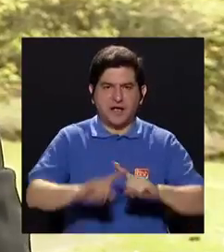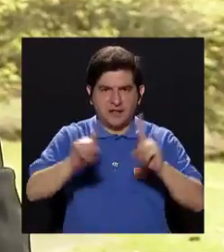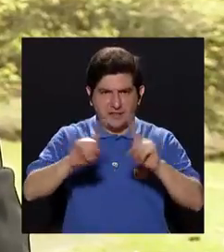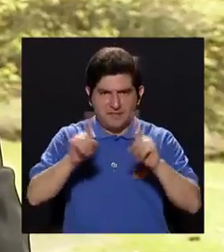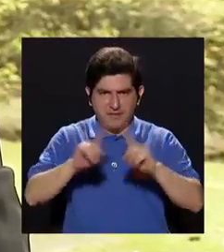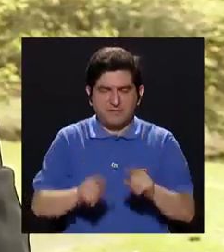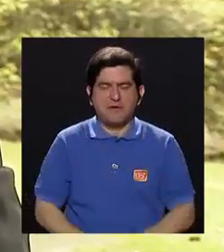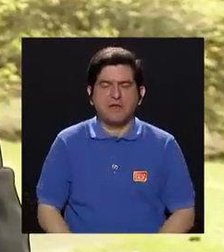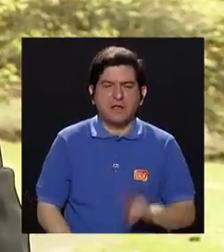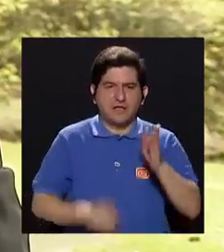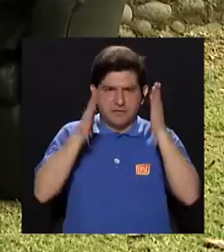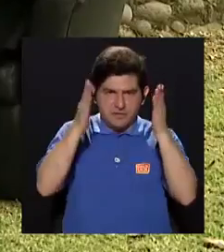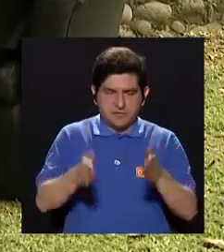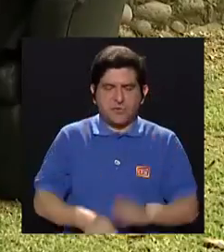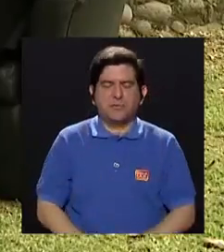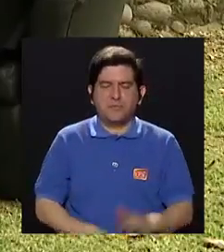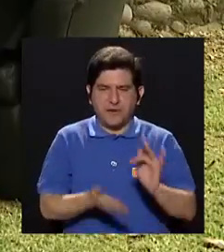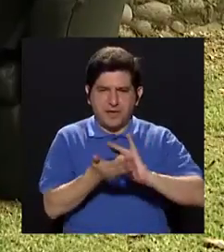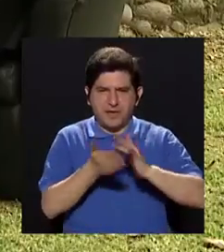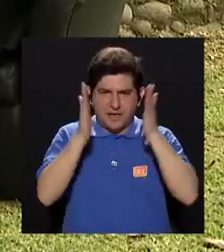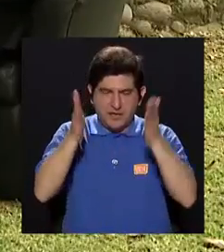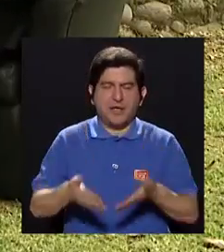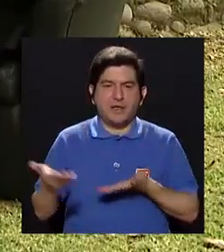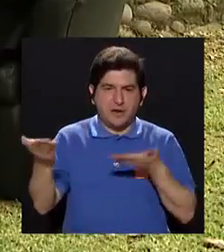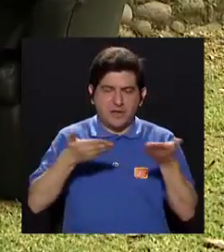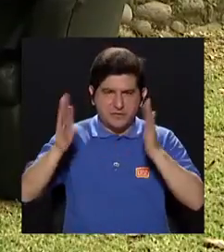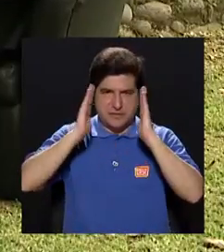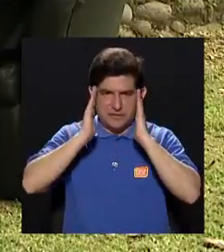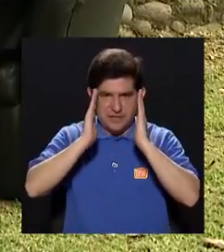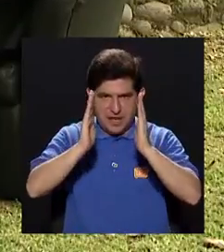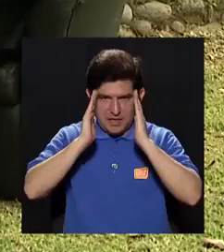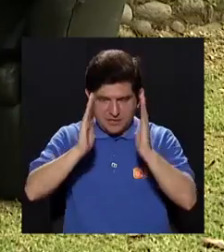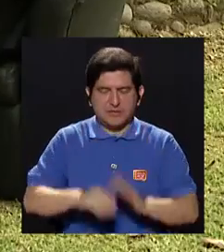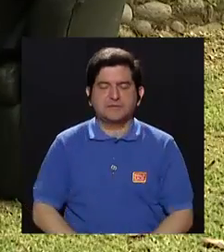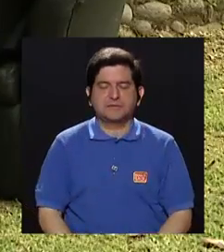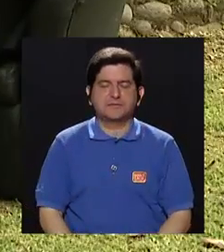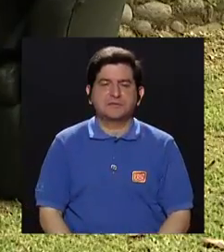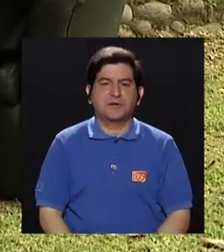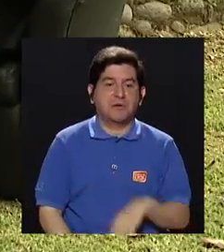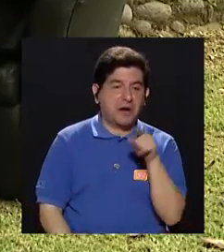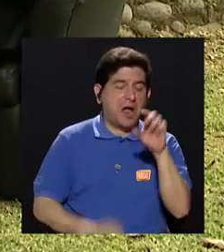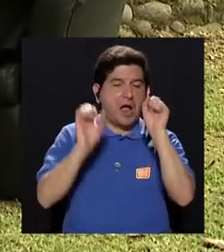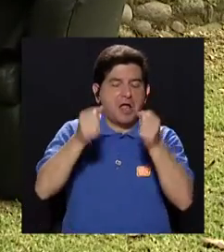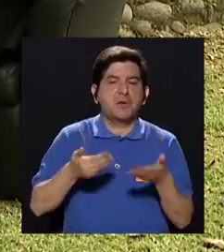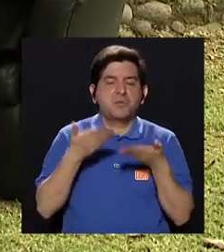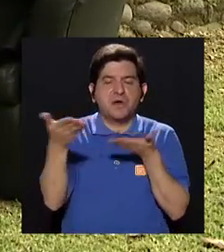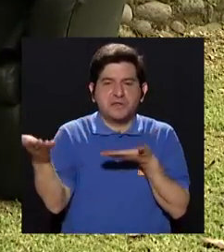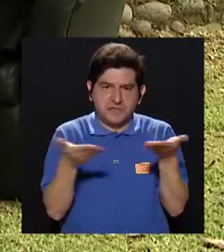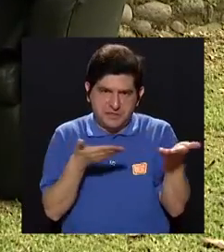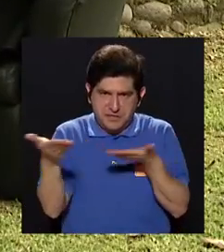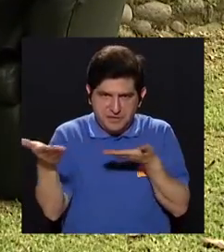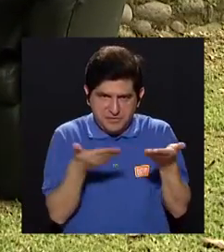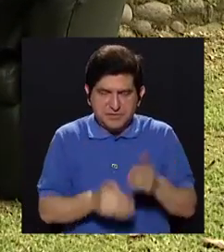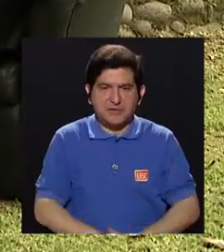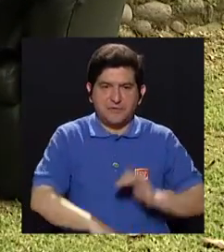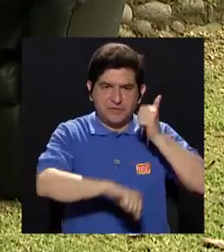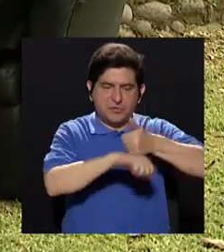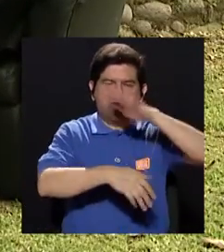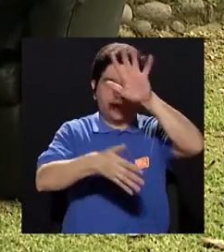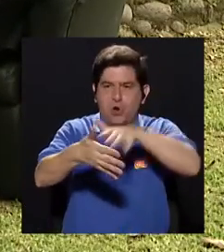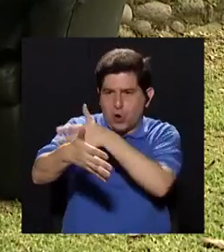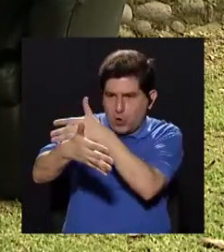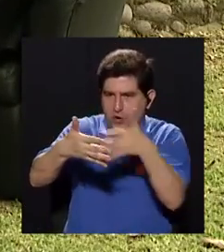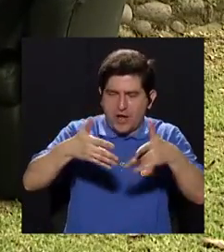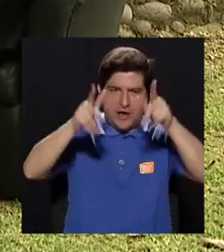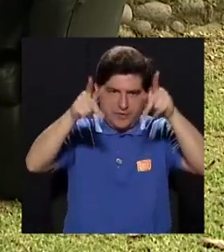nuestros colegas farmacéuticos a través de los servicios de consulta de atención farmacéutica pueden brindar un servicio para montar un horario en